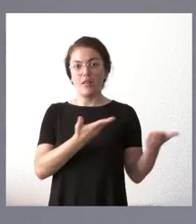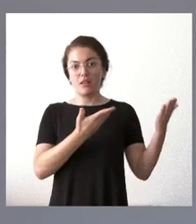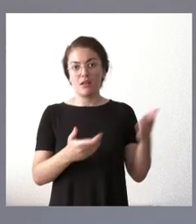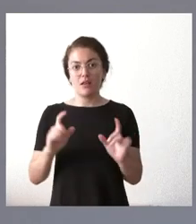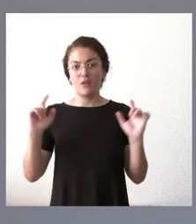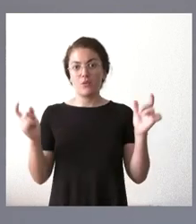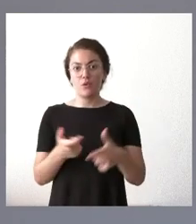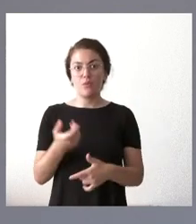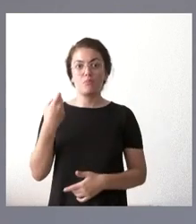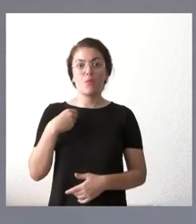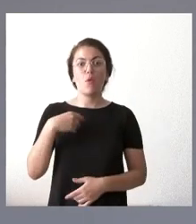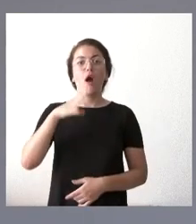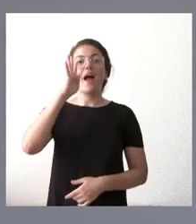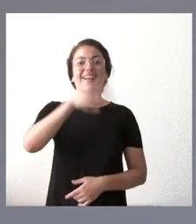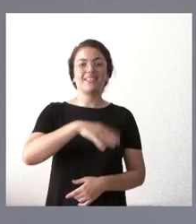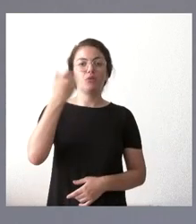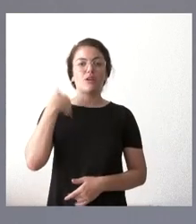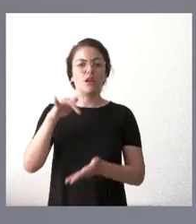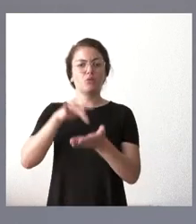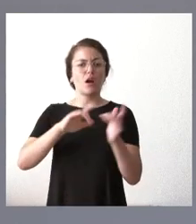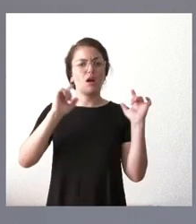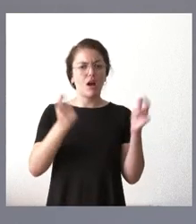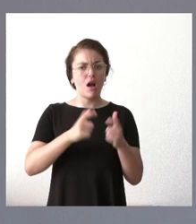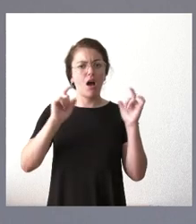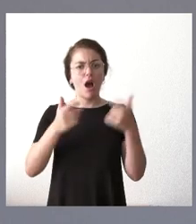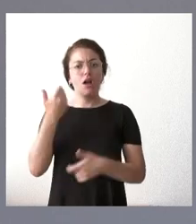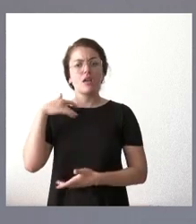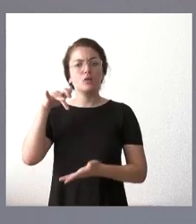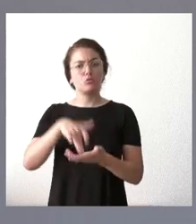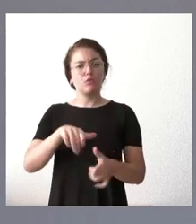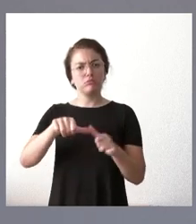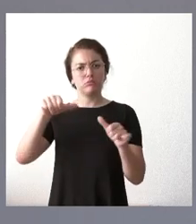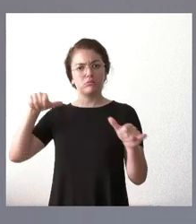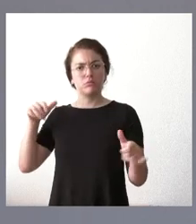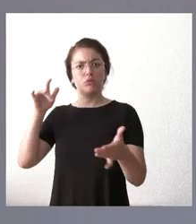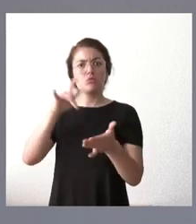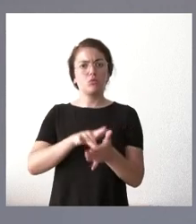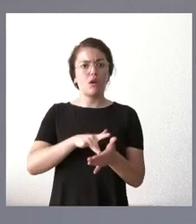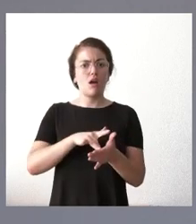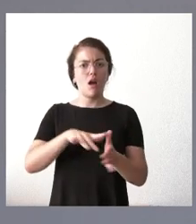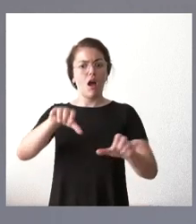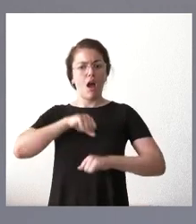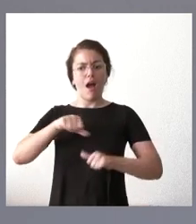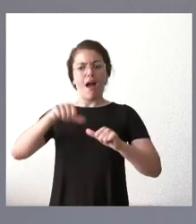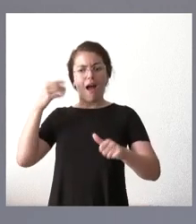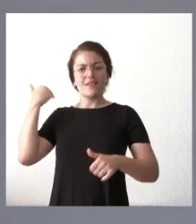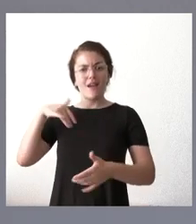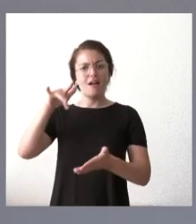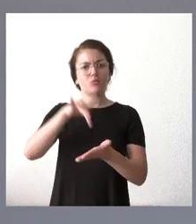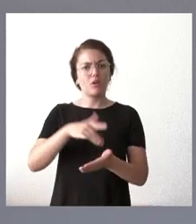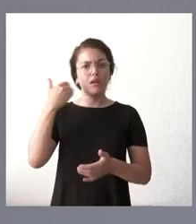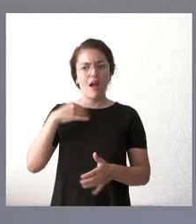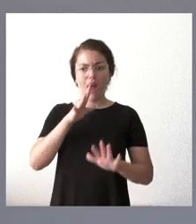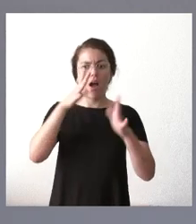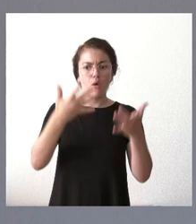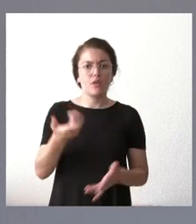recibido en varias ocasiones le ha recibido antes de esta toma de posesión la ha recibido ahora y la ha recibido también en un día